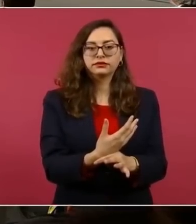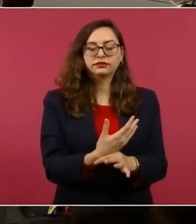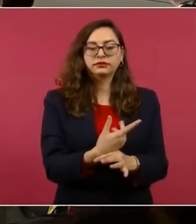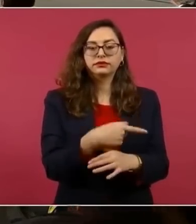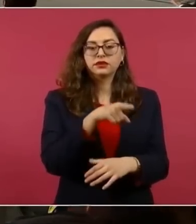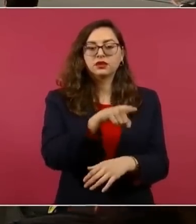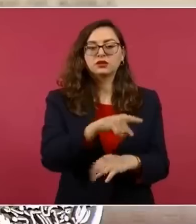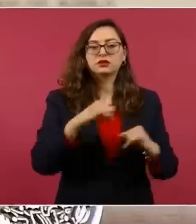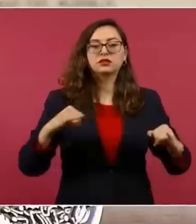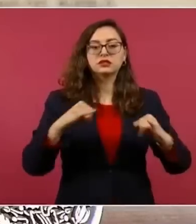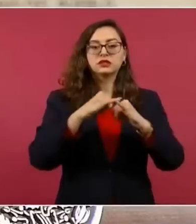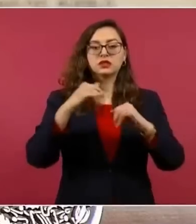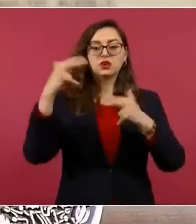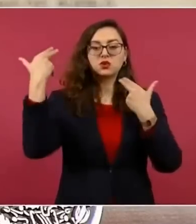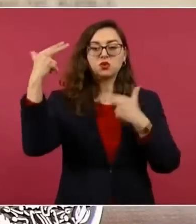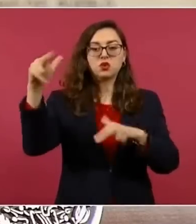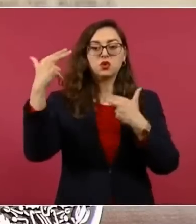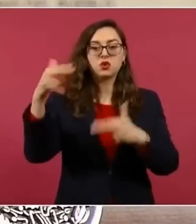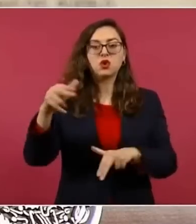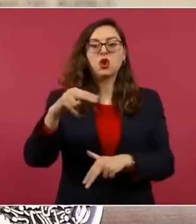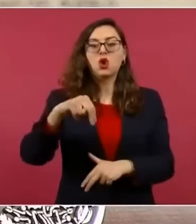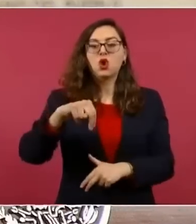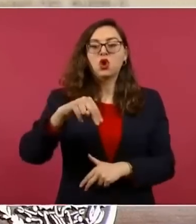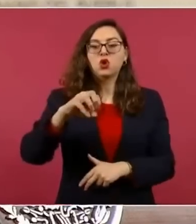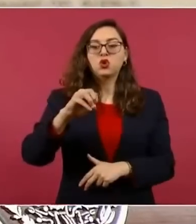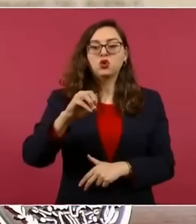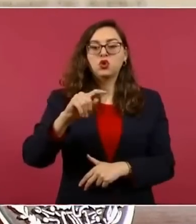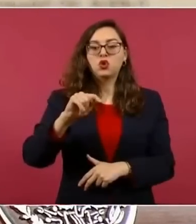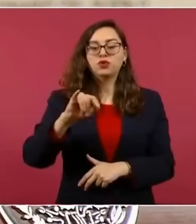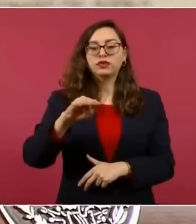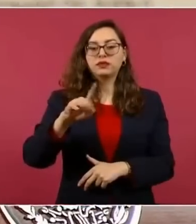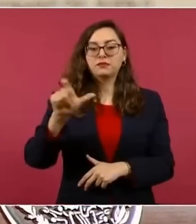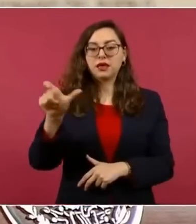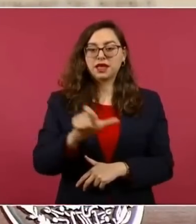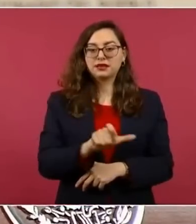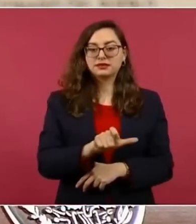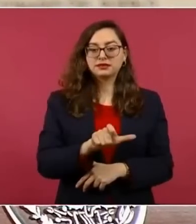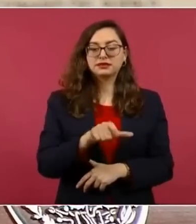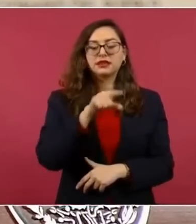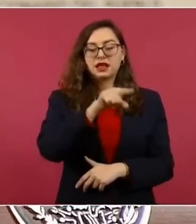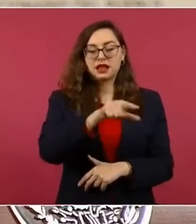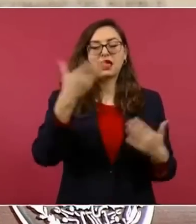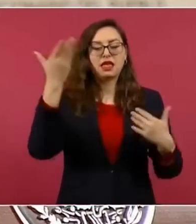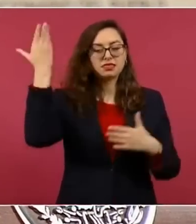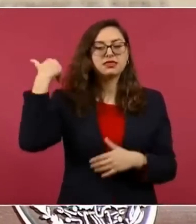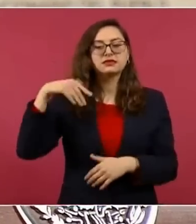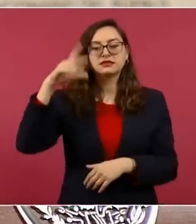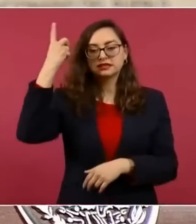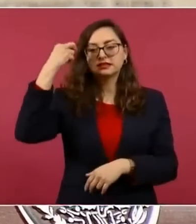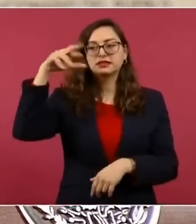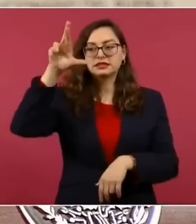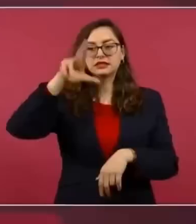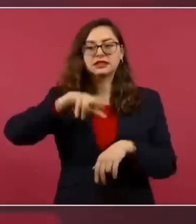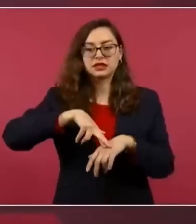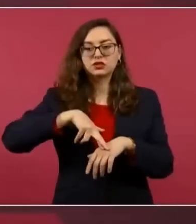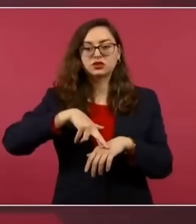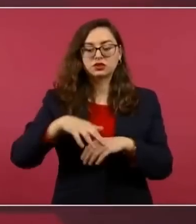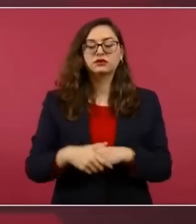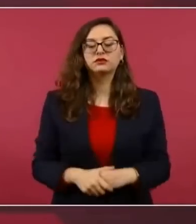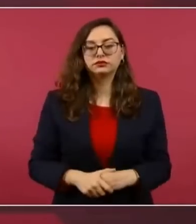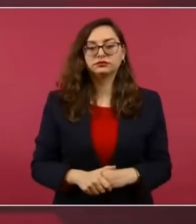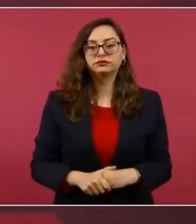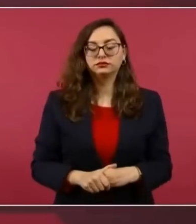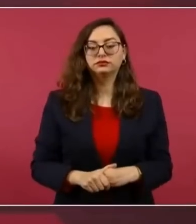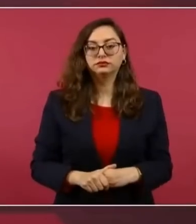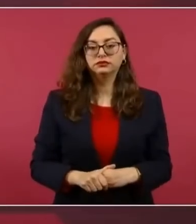cuatro años, Notimex, él fue director de Notimex, muy cercano a